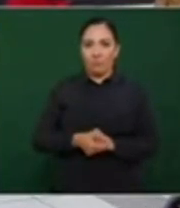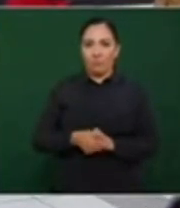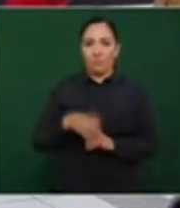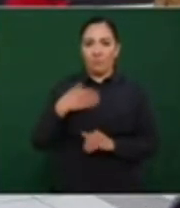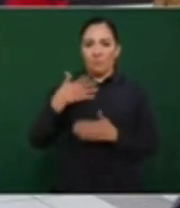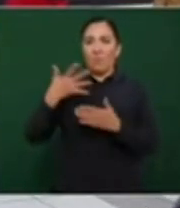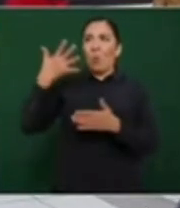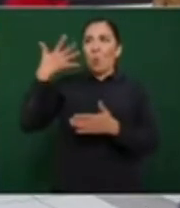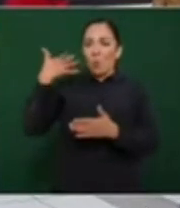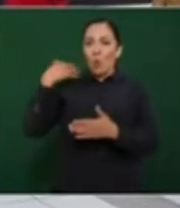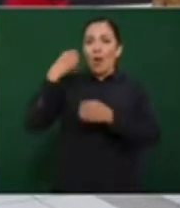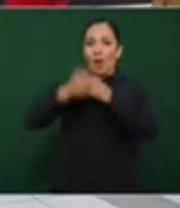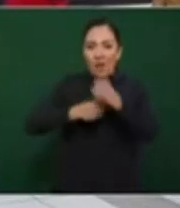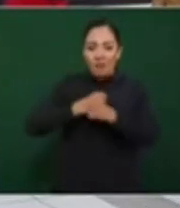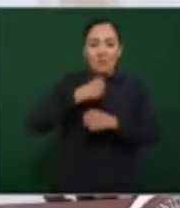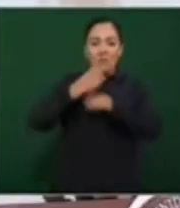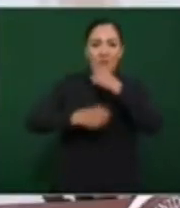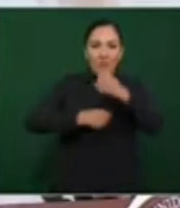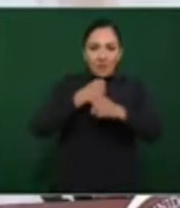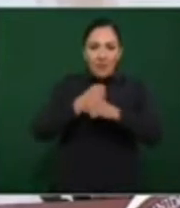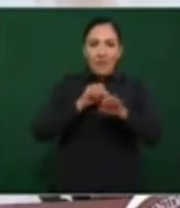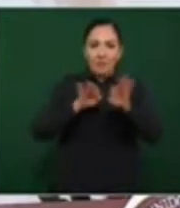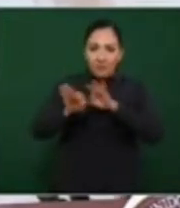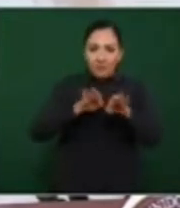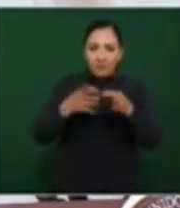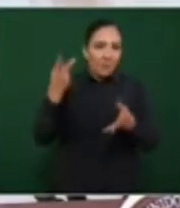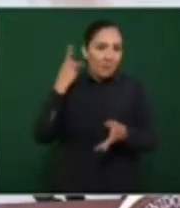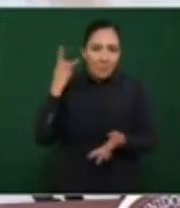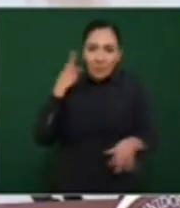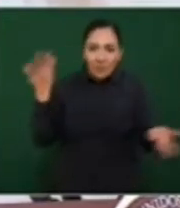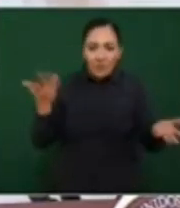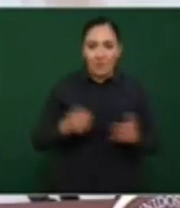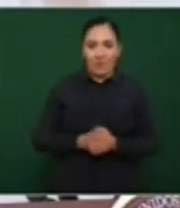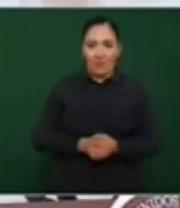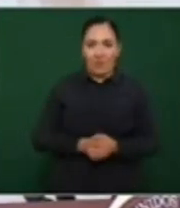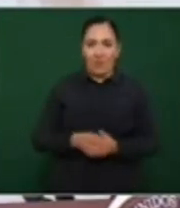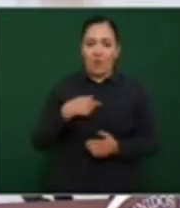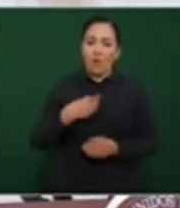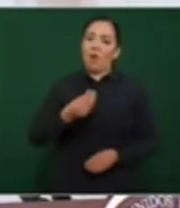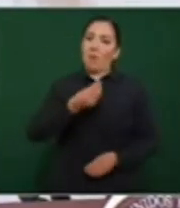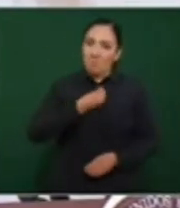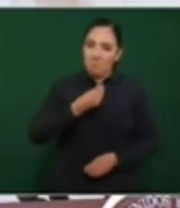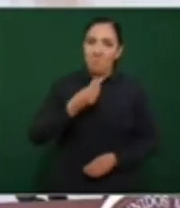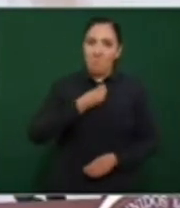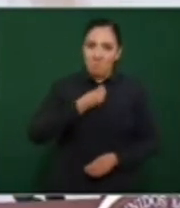y resisto.